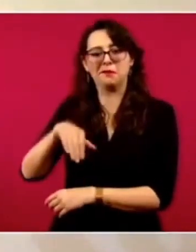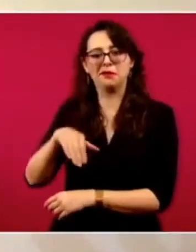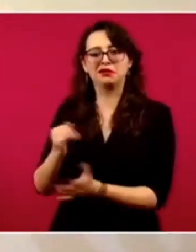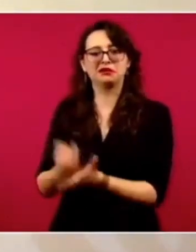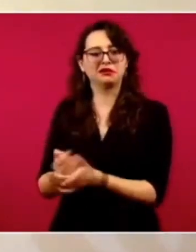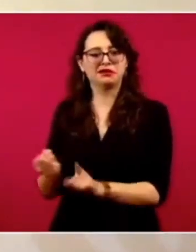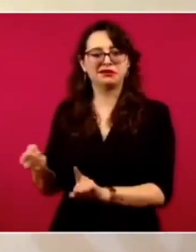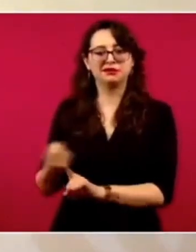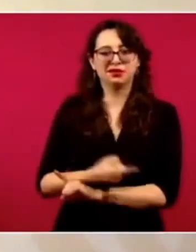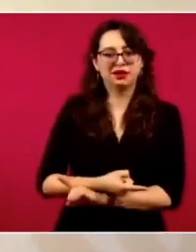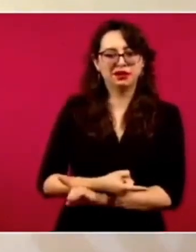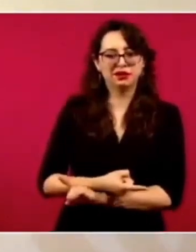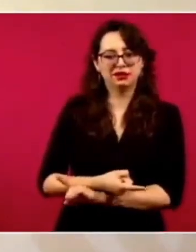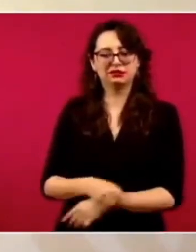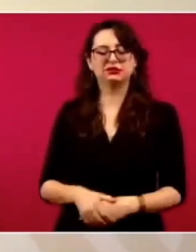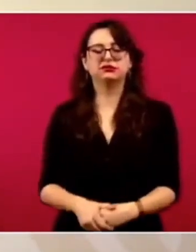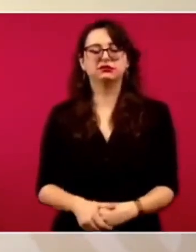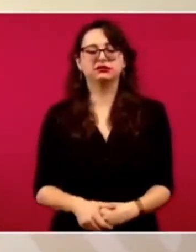los impuestos.